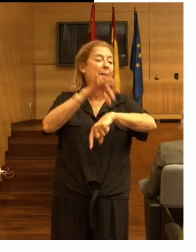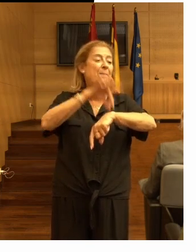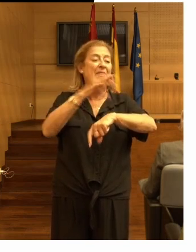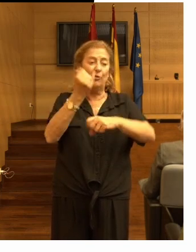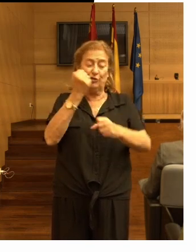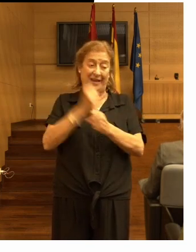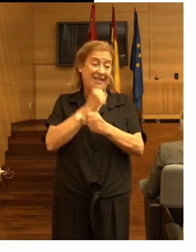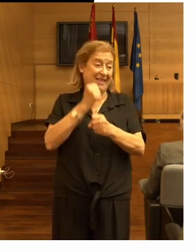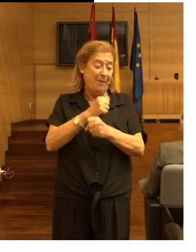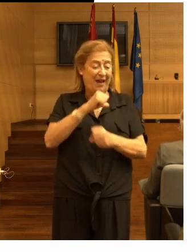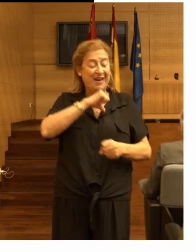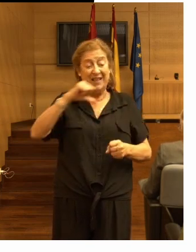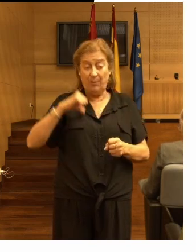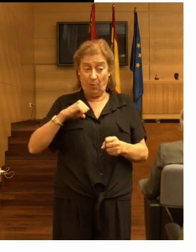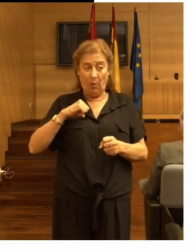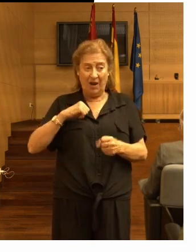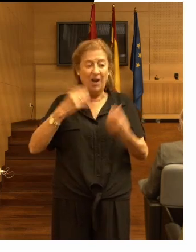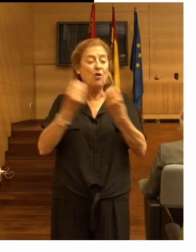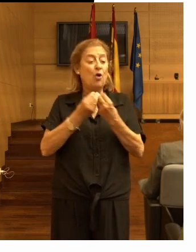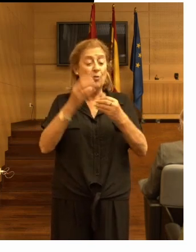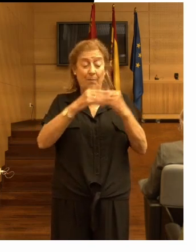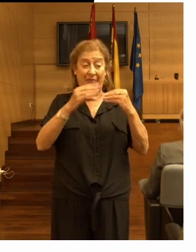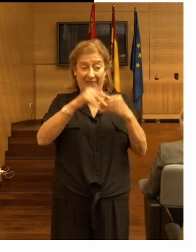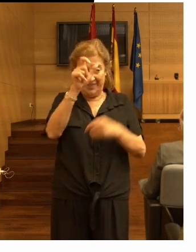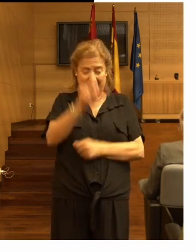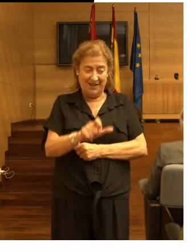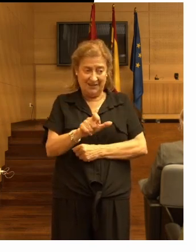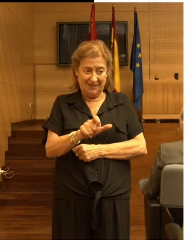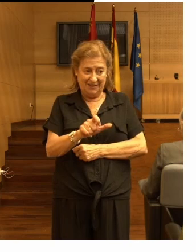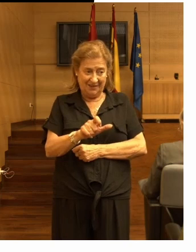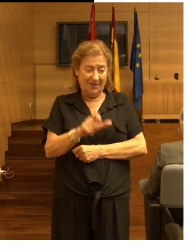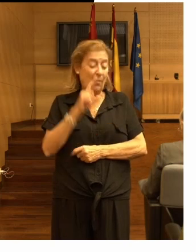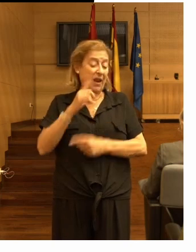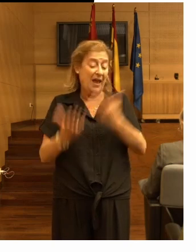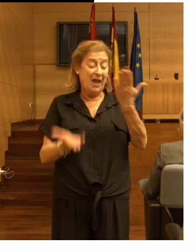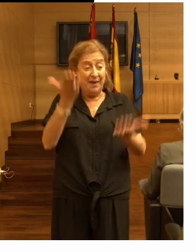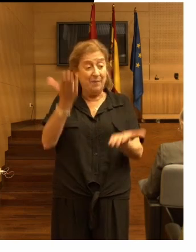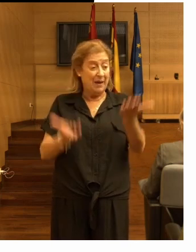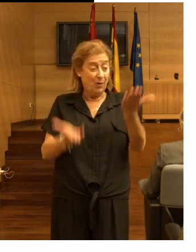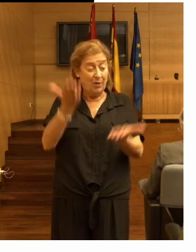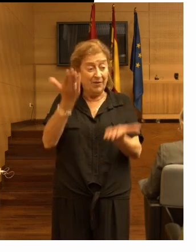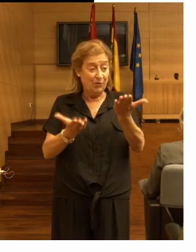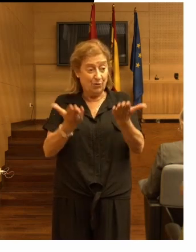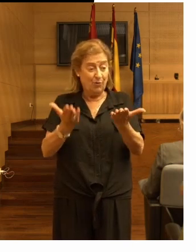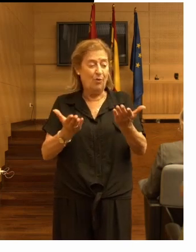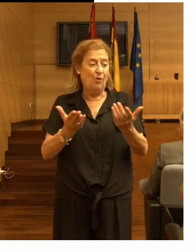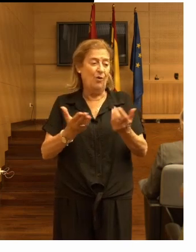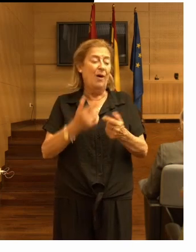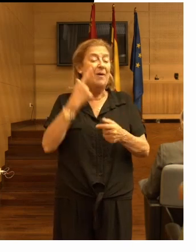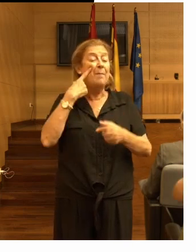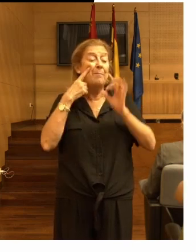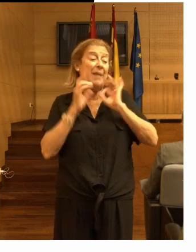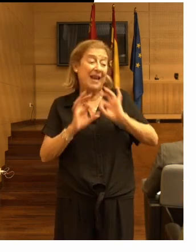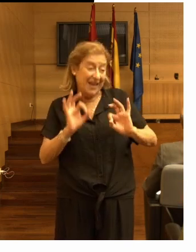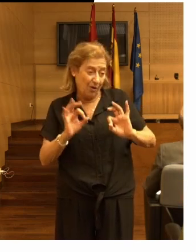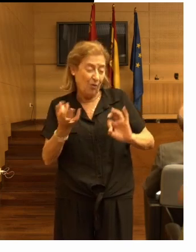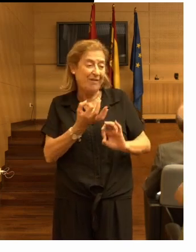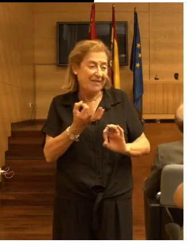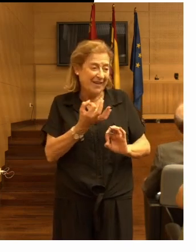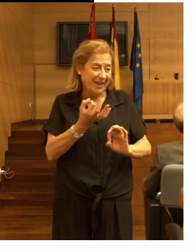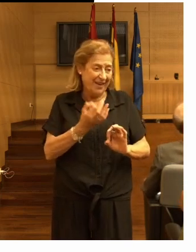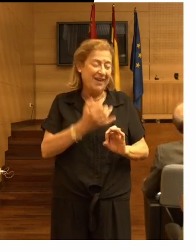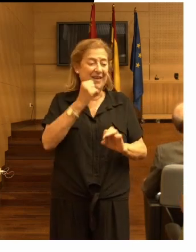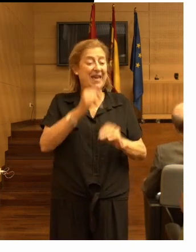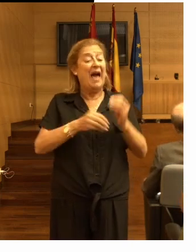trabajan individualmente con pacientes evaluando los factores de riesgo y haciendo